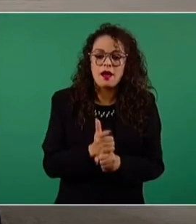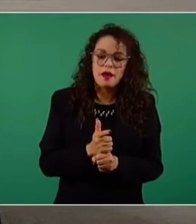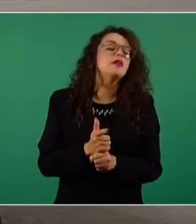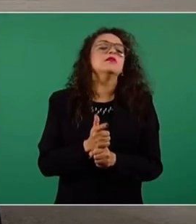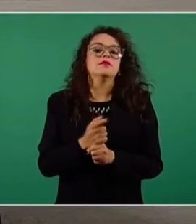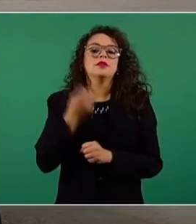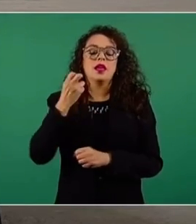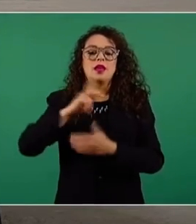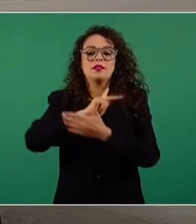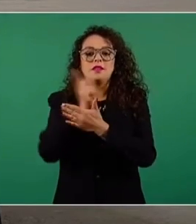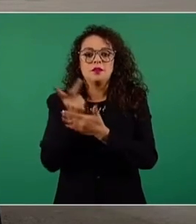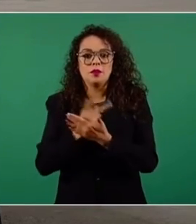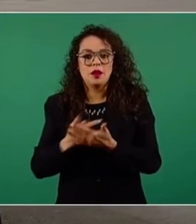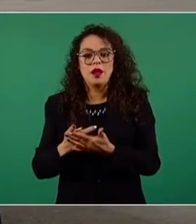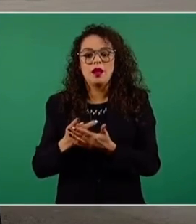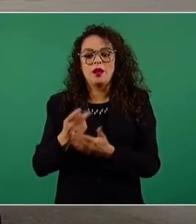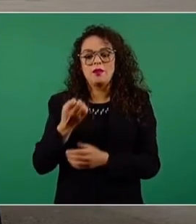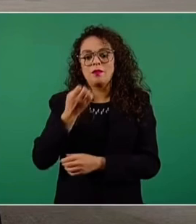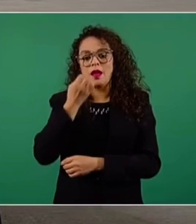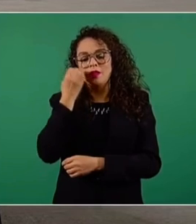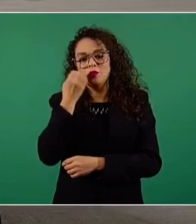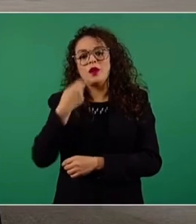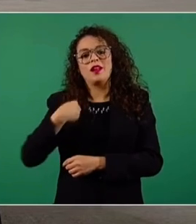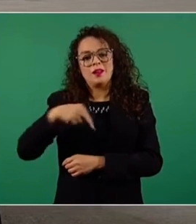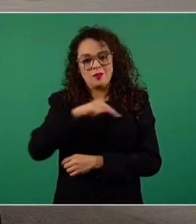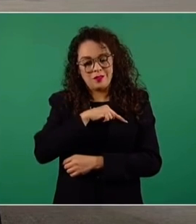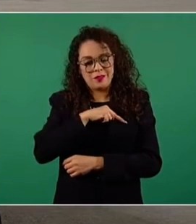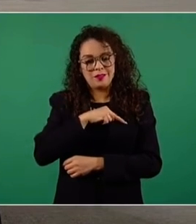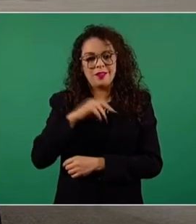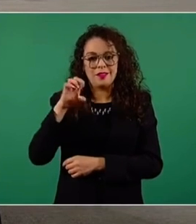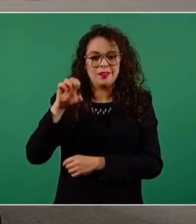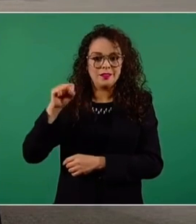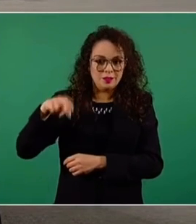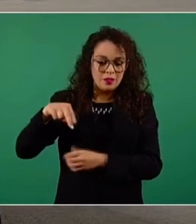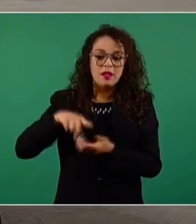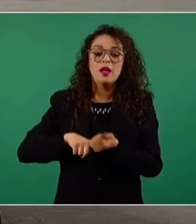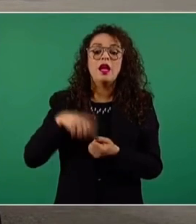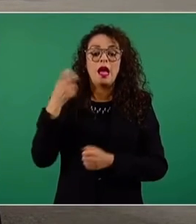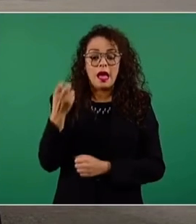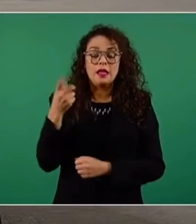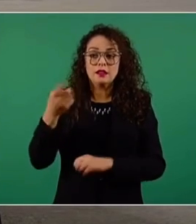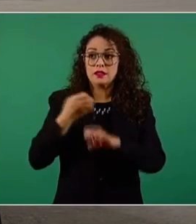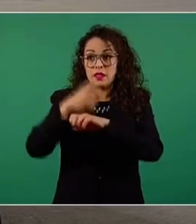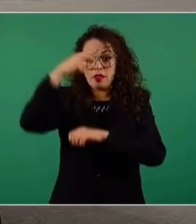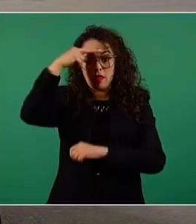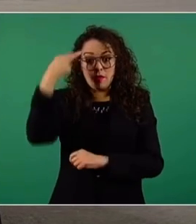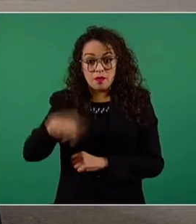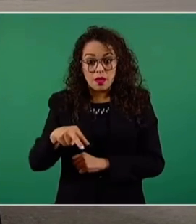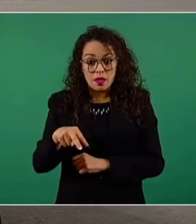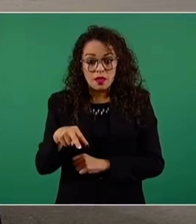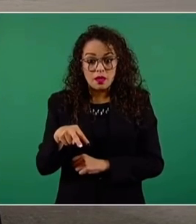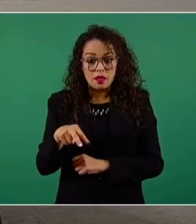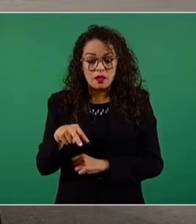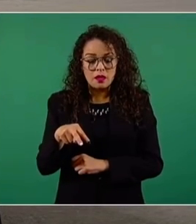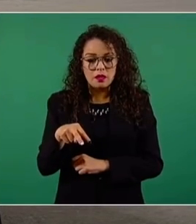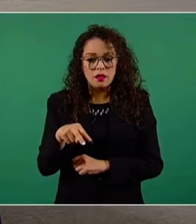y empezamos a ver, y los invito, vayan a una escuela que está en el Estado de México, que es en